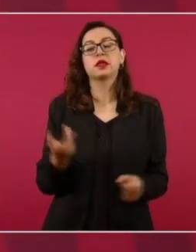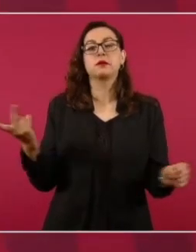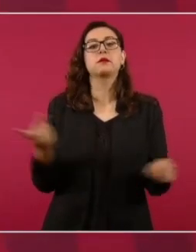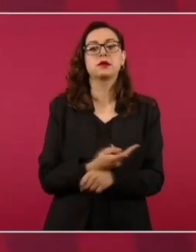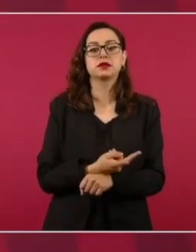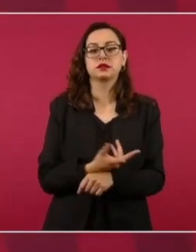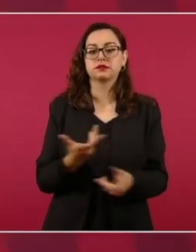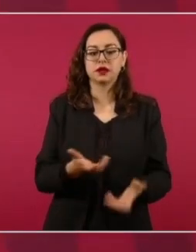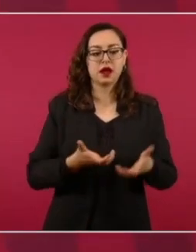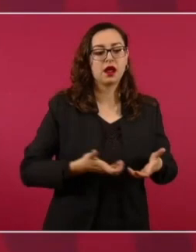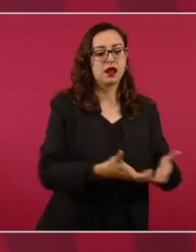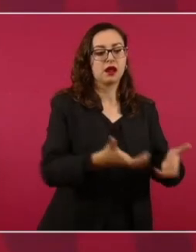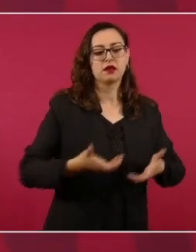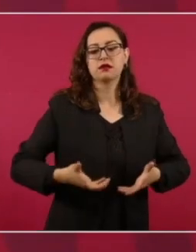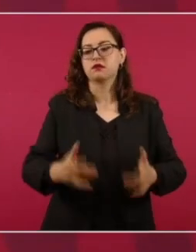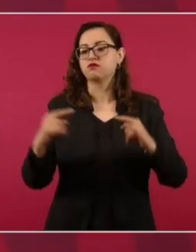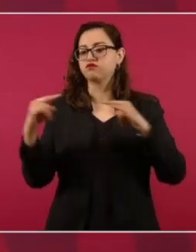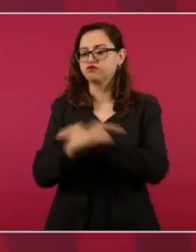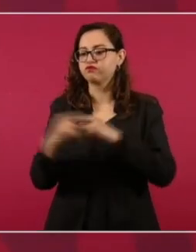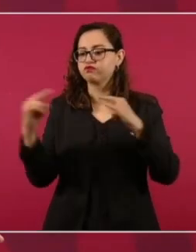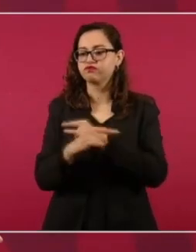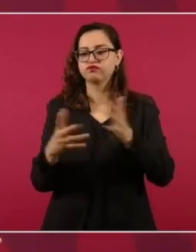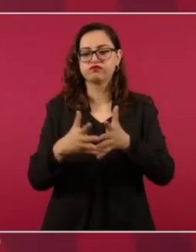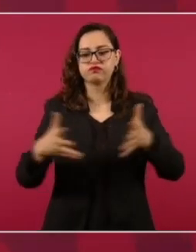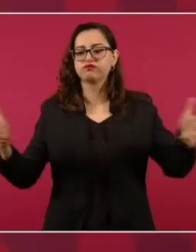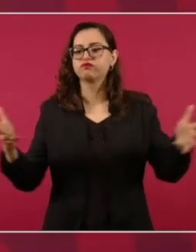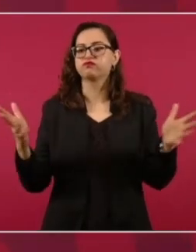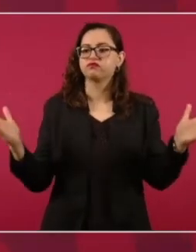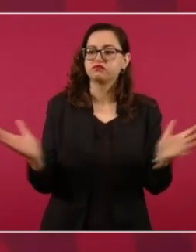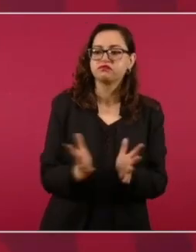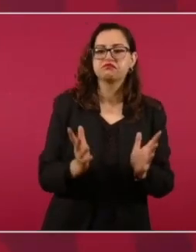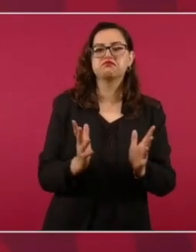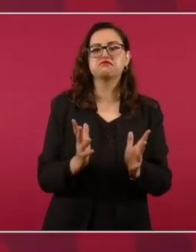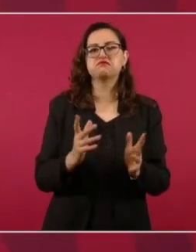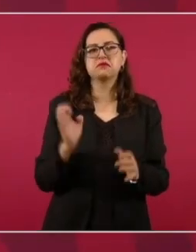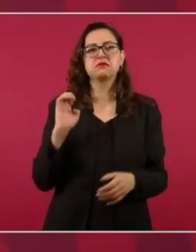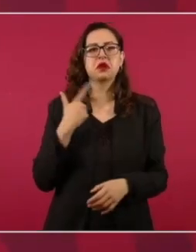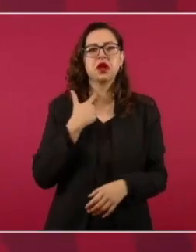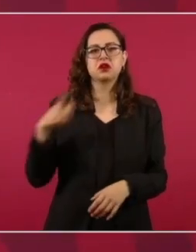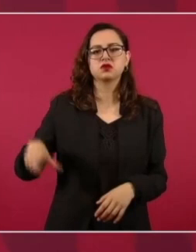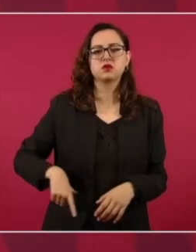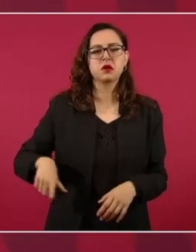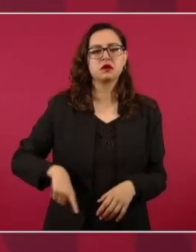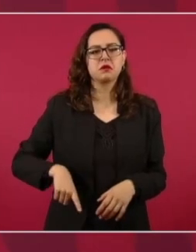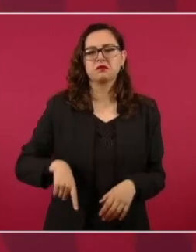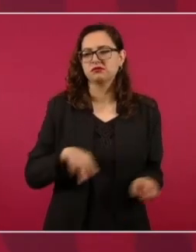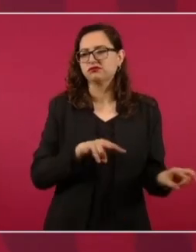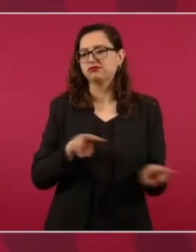carreteras, autopistas concesionadas y quedaron